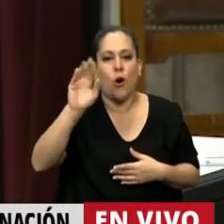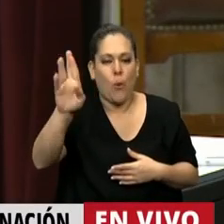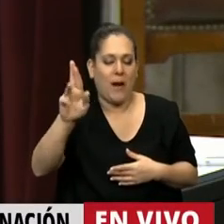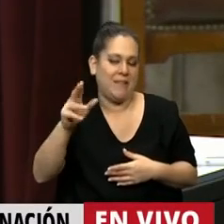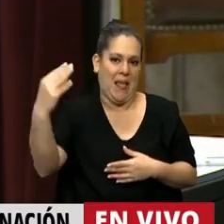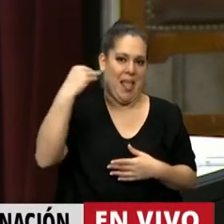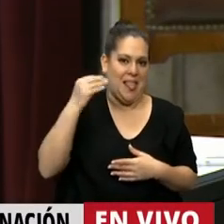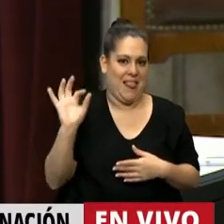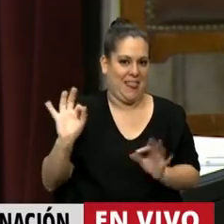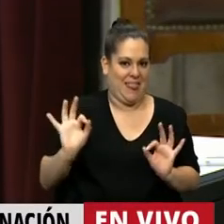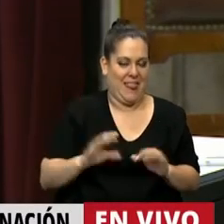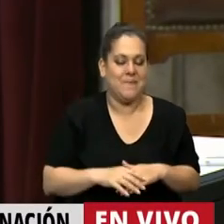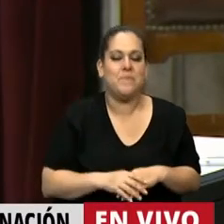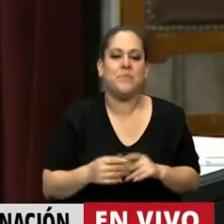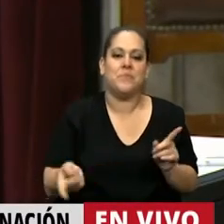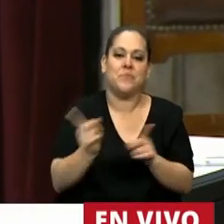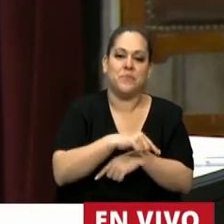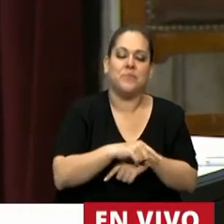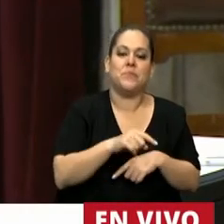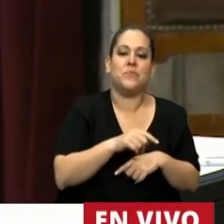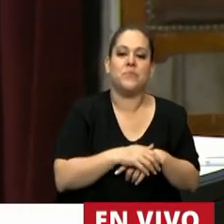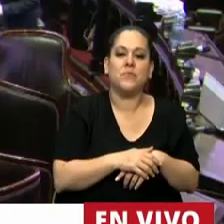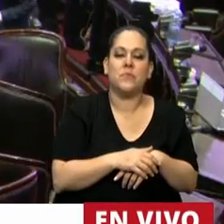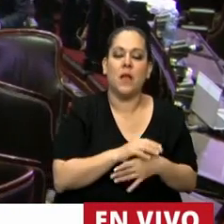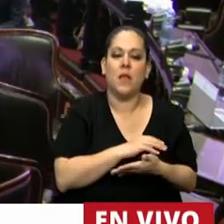Diputada Victoria Rosso en el uso de la palabra.